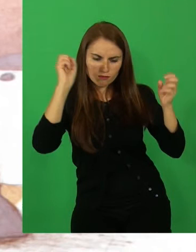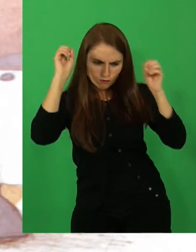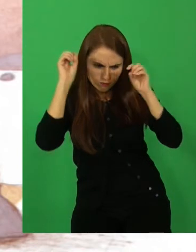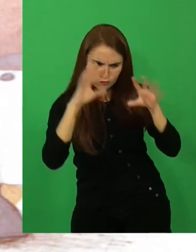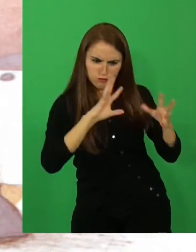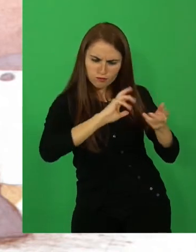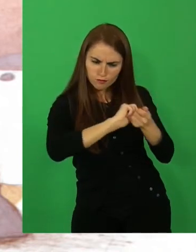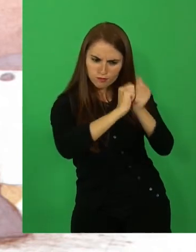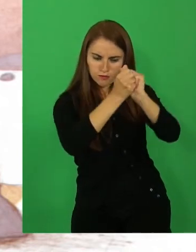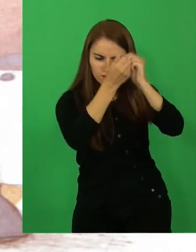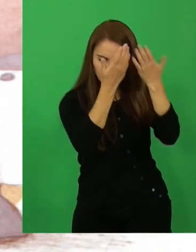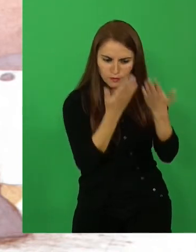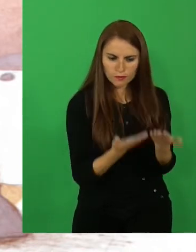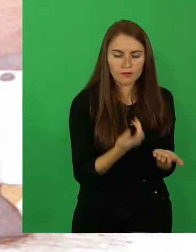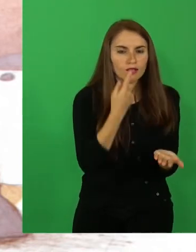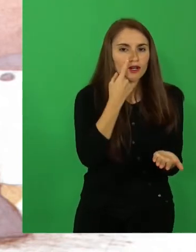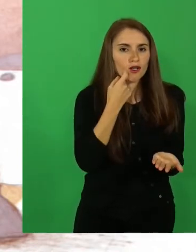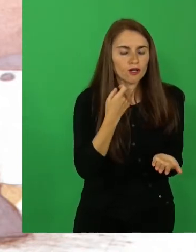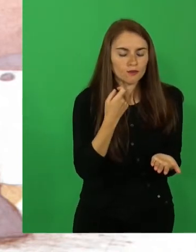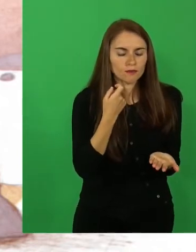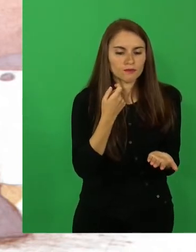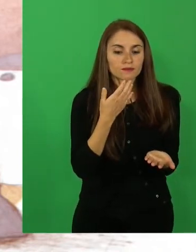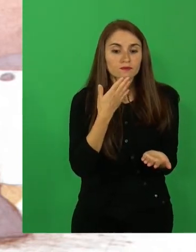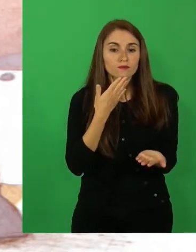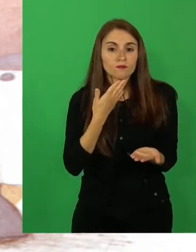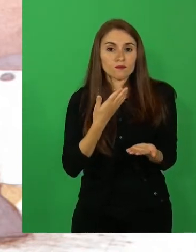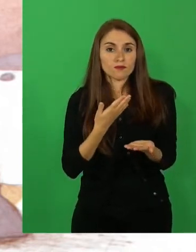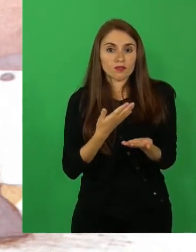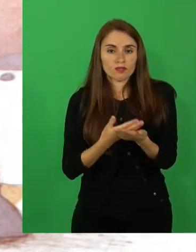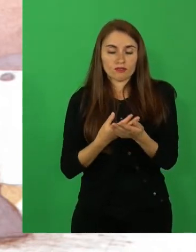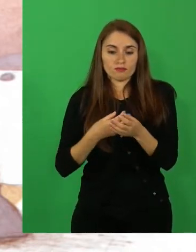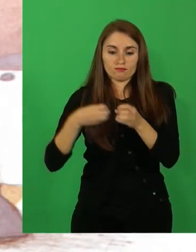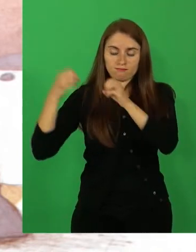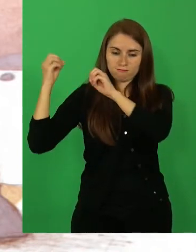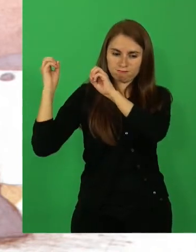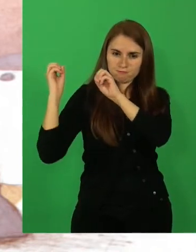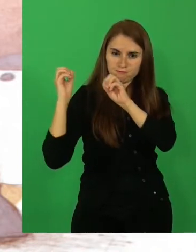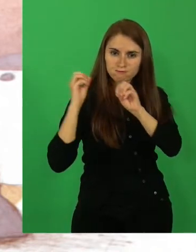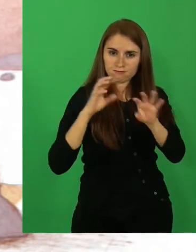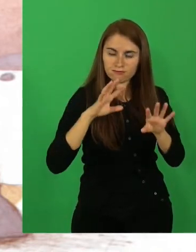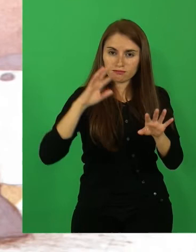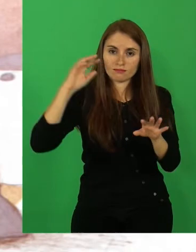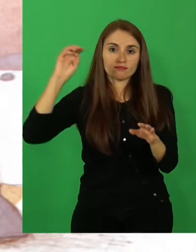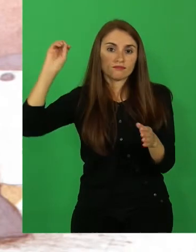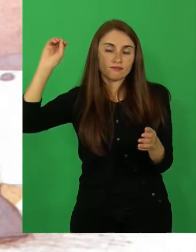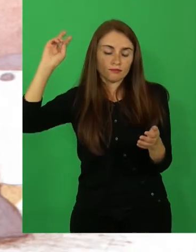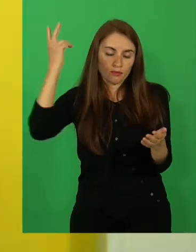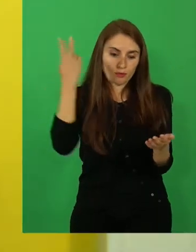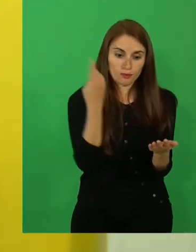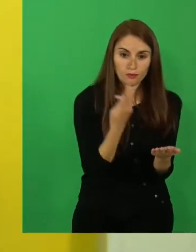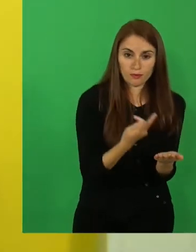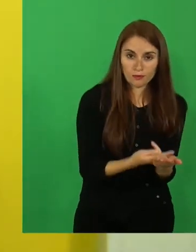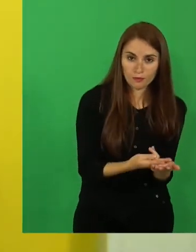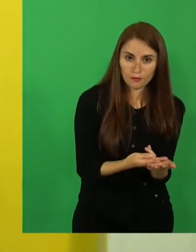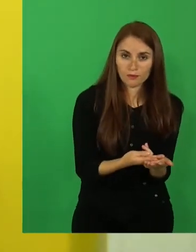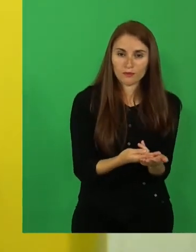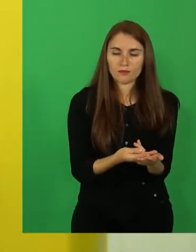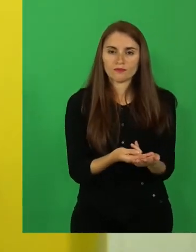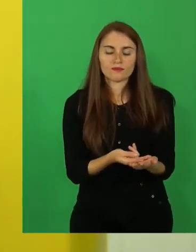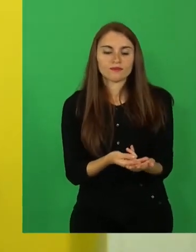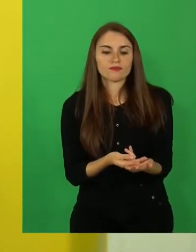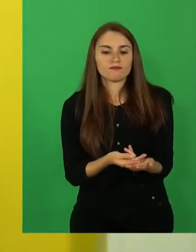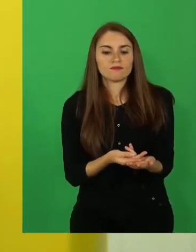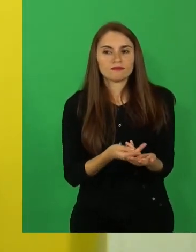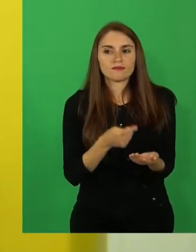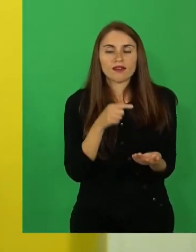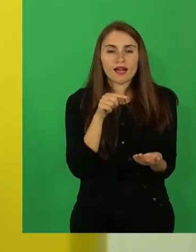El cual, al caer, porque lo tiró el poderoso estaba arriba, al caer a